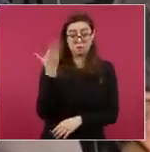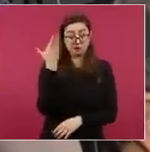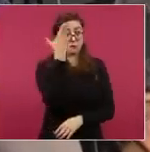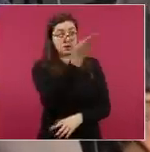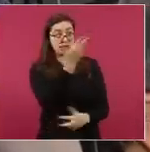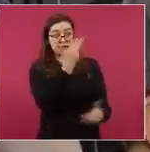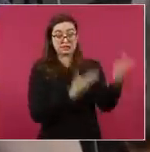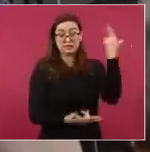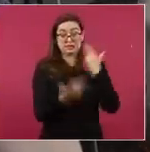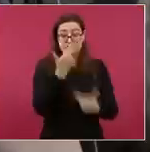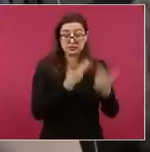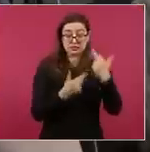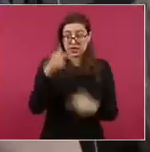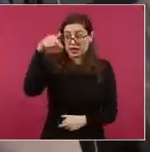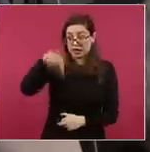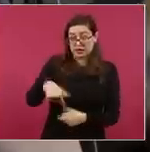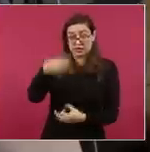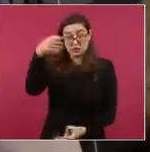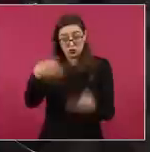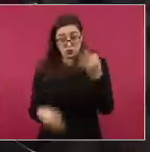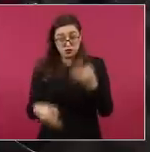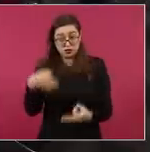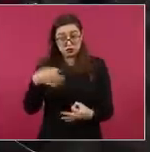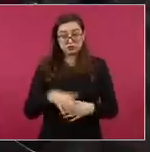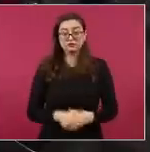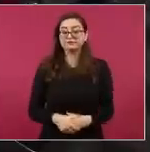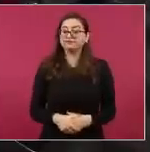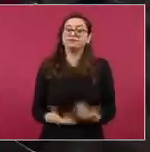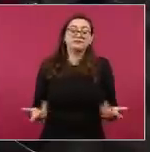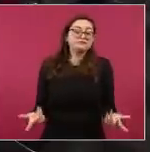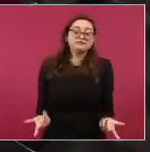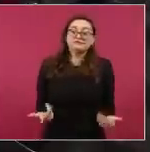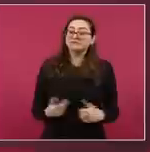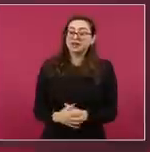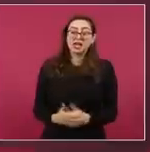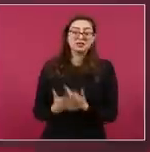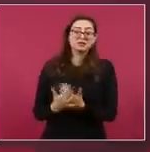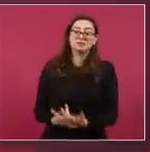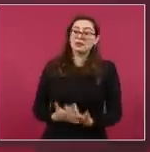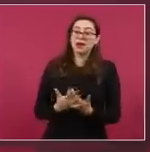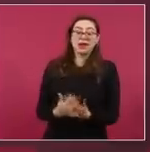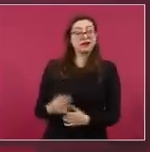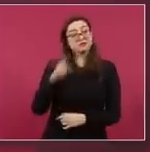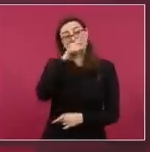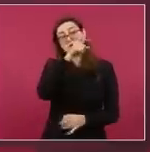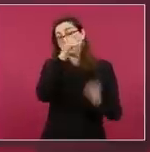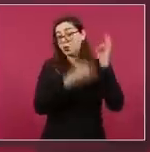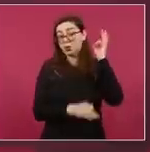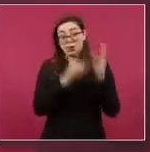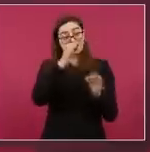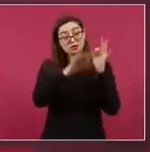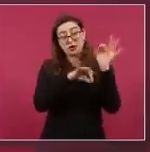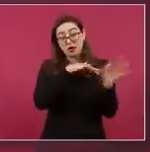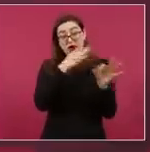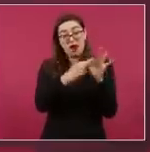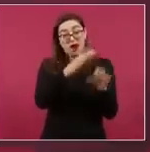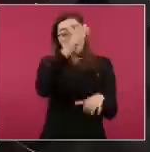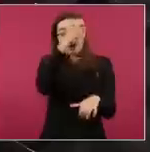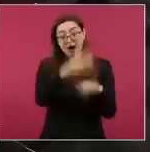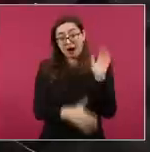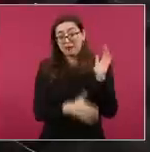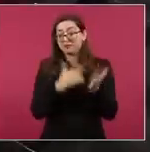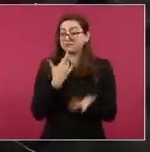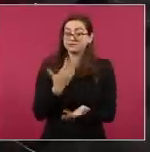regresara García Luna para enfrentar un juicio en México? Vamos a esperar, no nos adelantemos todavía. Creo que falta esta